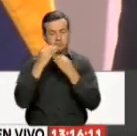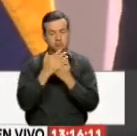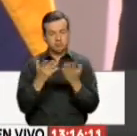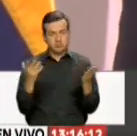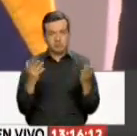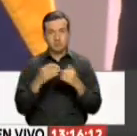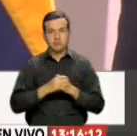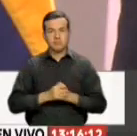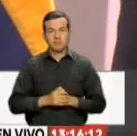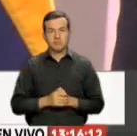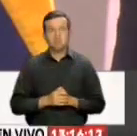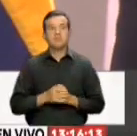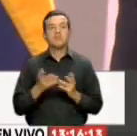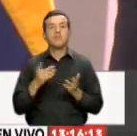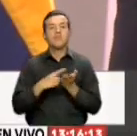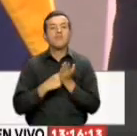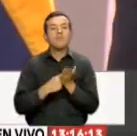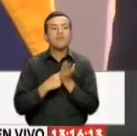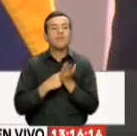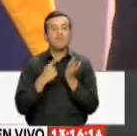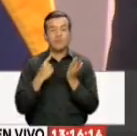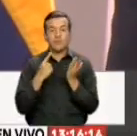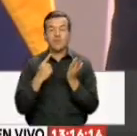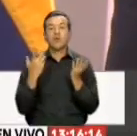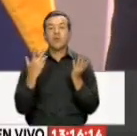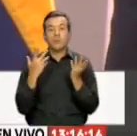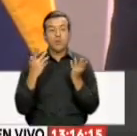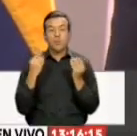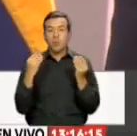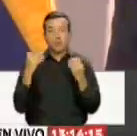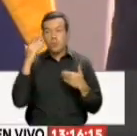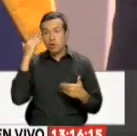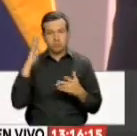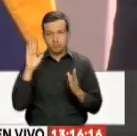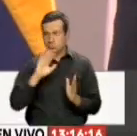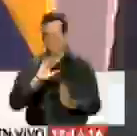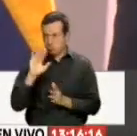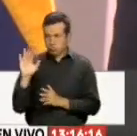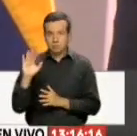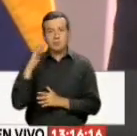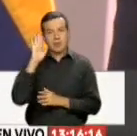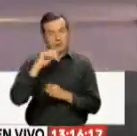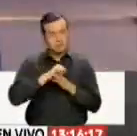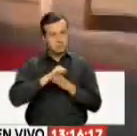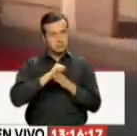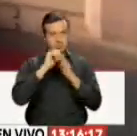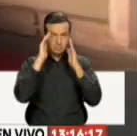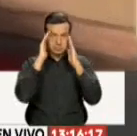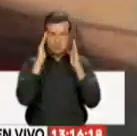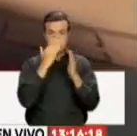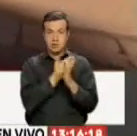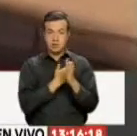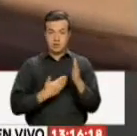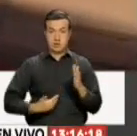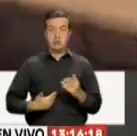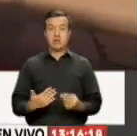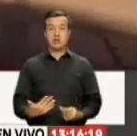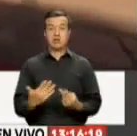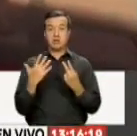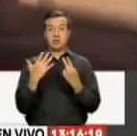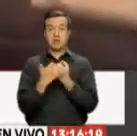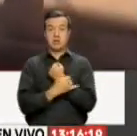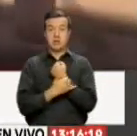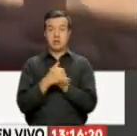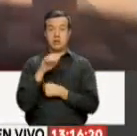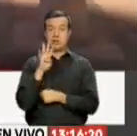gobiernos Que va a ser un foro sin burocracia excesiva Y que va a ser un foro pragmático Los mandatarios de siete países y cuatro